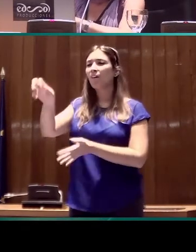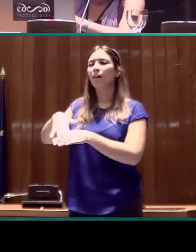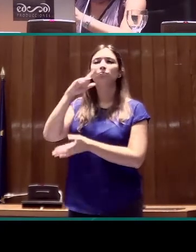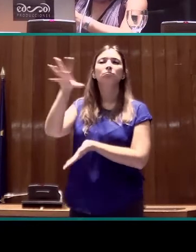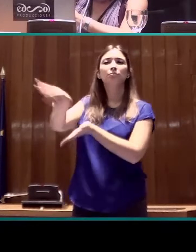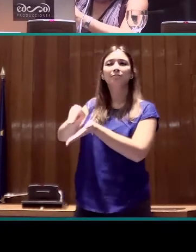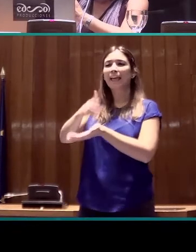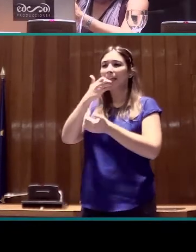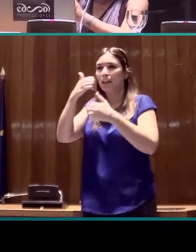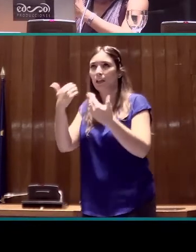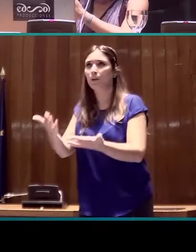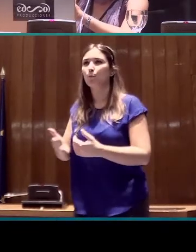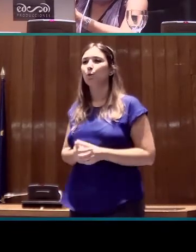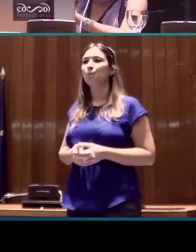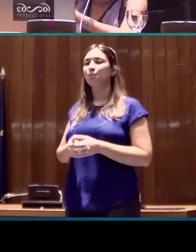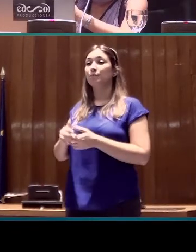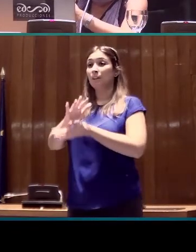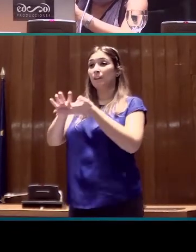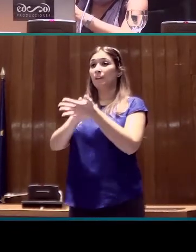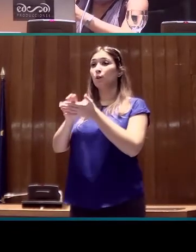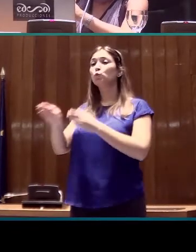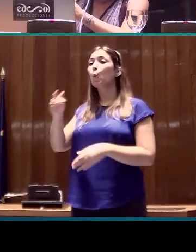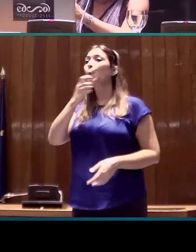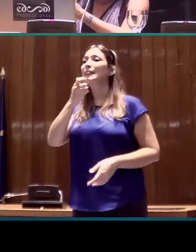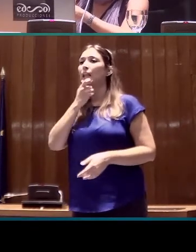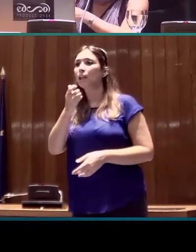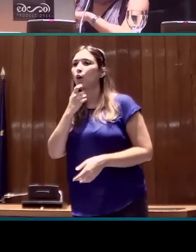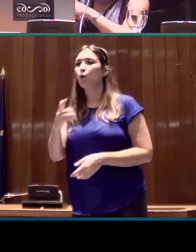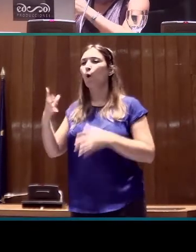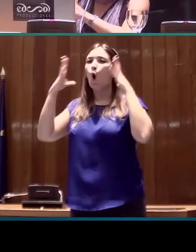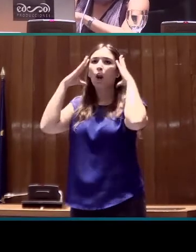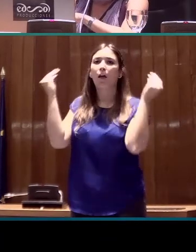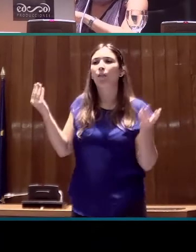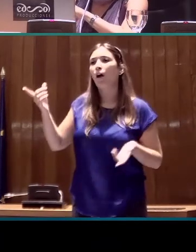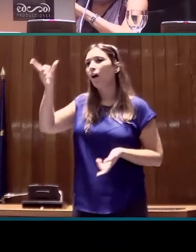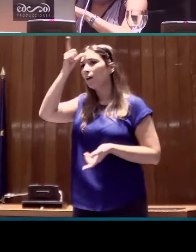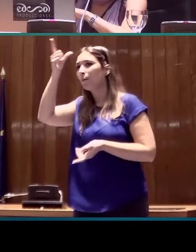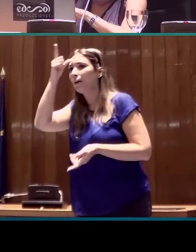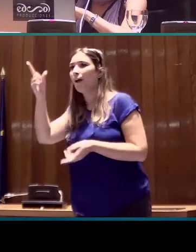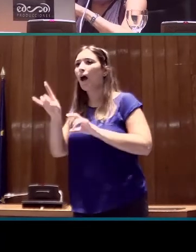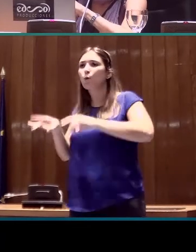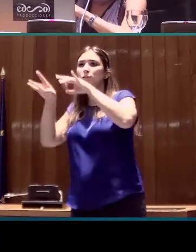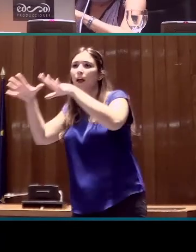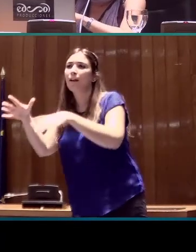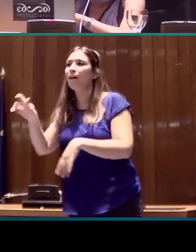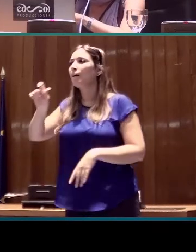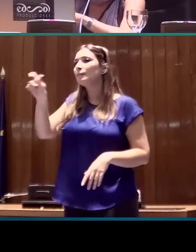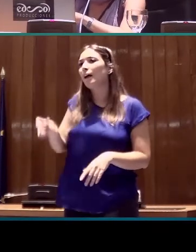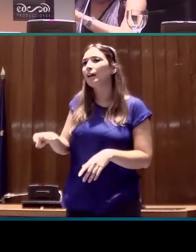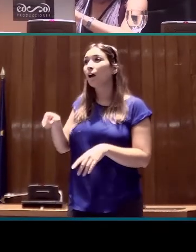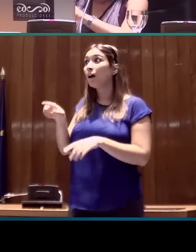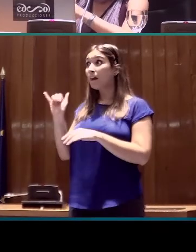Por ejemplo, el corpus de lengua de signos británica, holandesa, alemana, australiana, italiana,